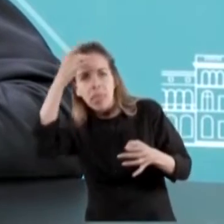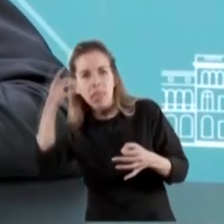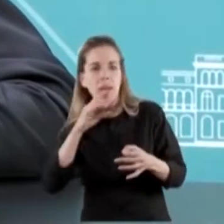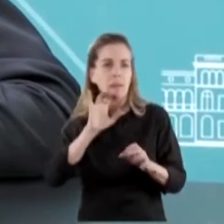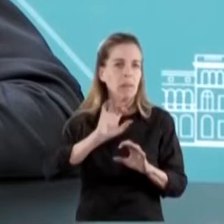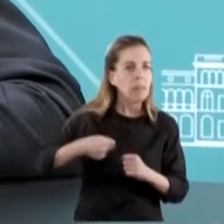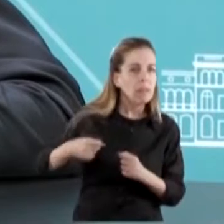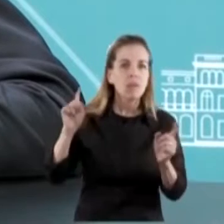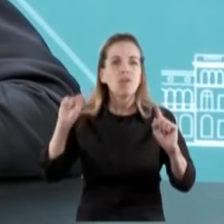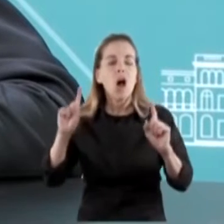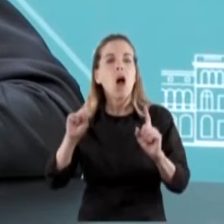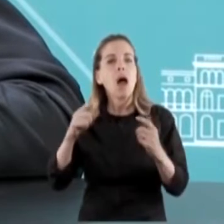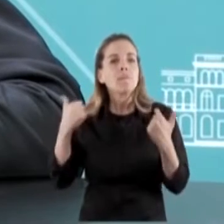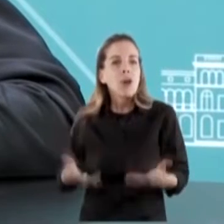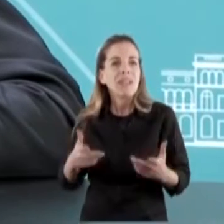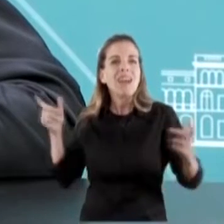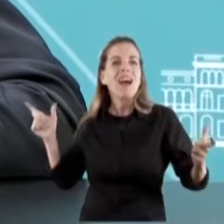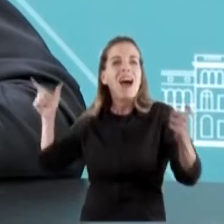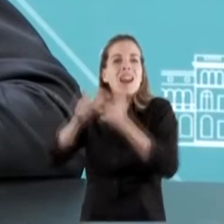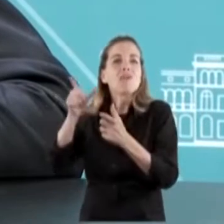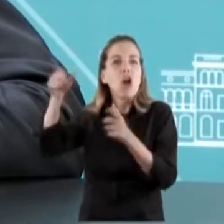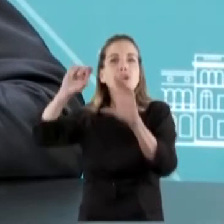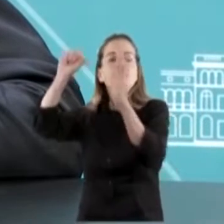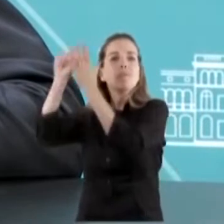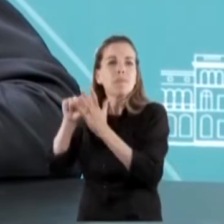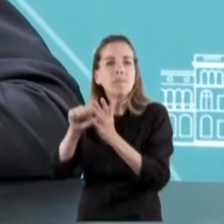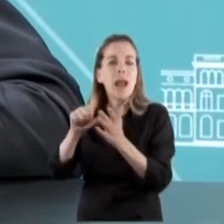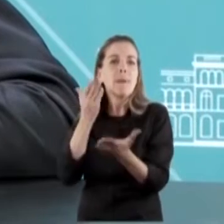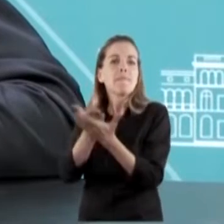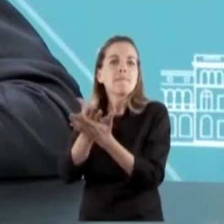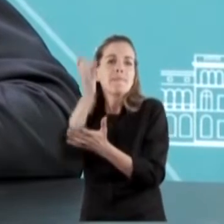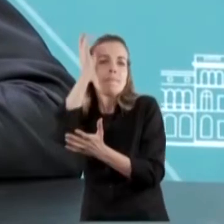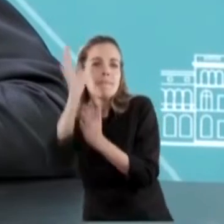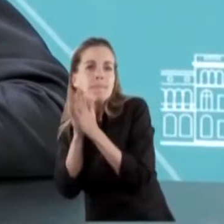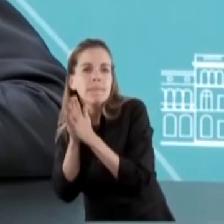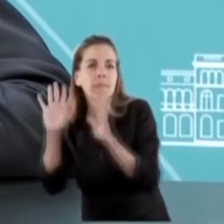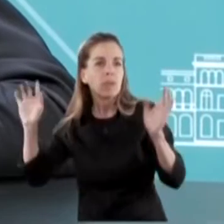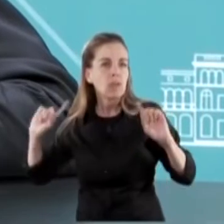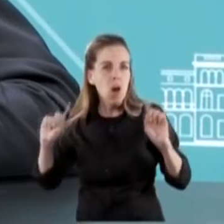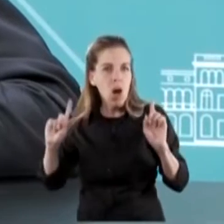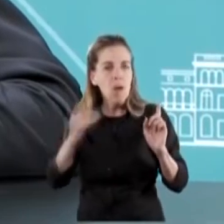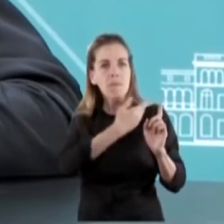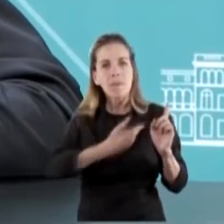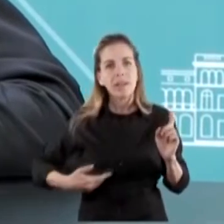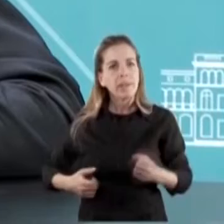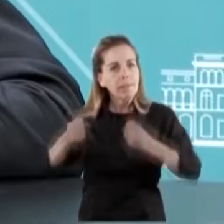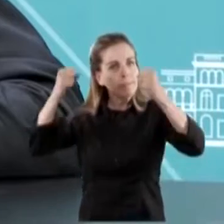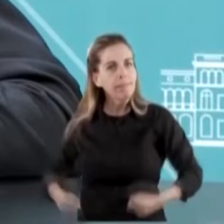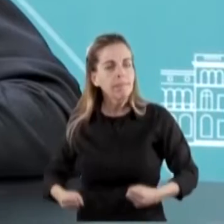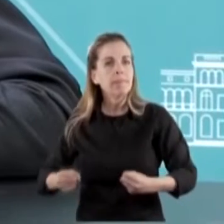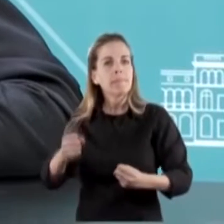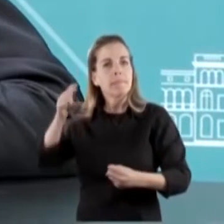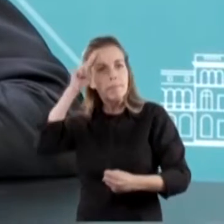estos foros internacionales para ir a pedir perdón, para ir a pedir disculpas en nombre de nuestra historia. Reivindica nuestra historia